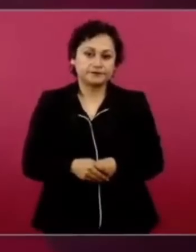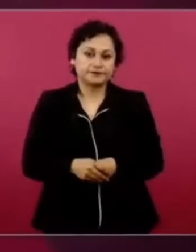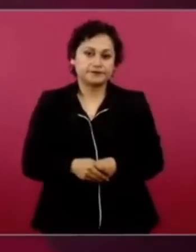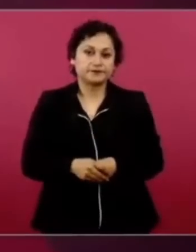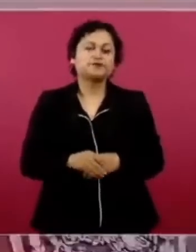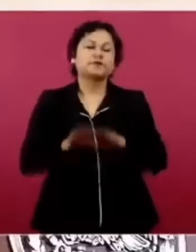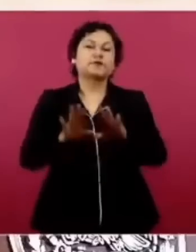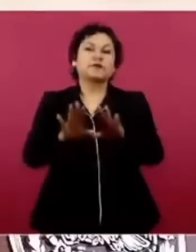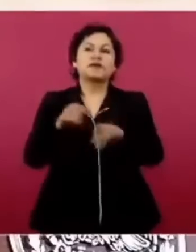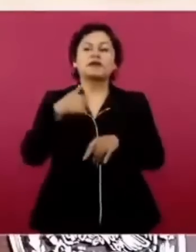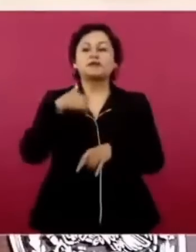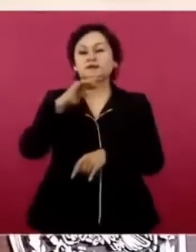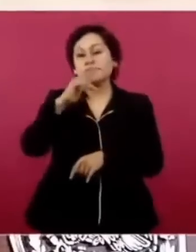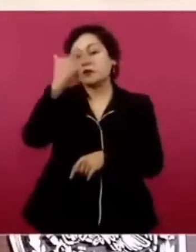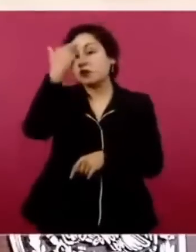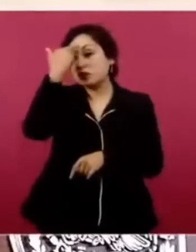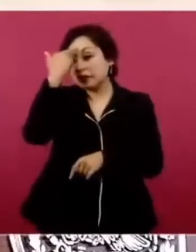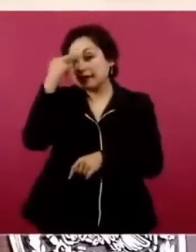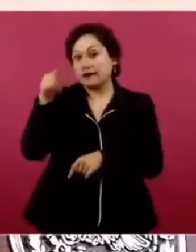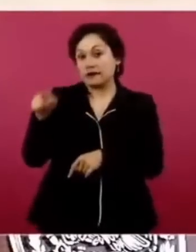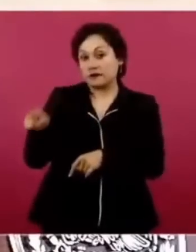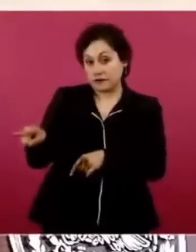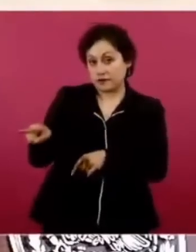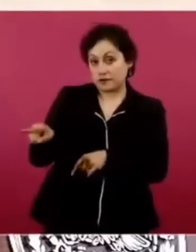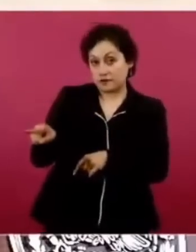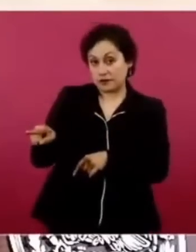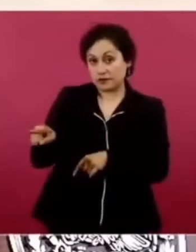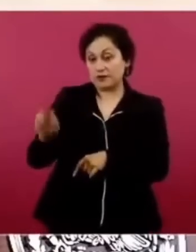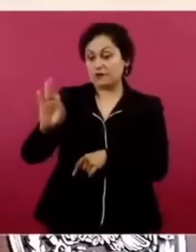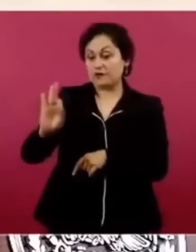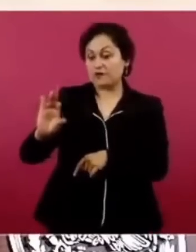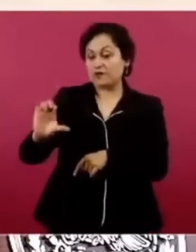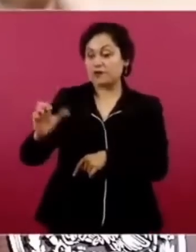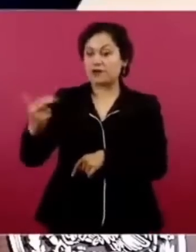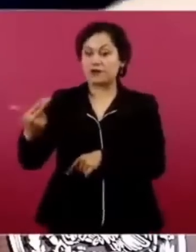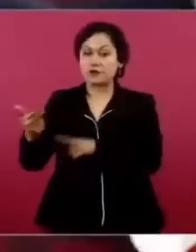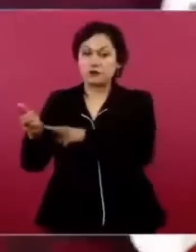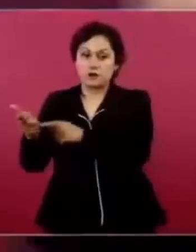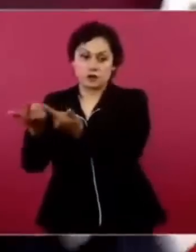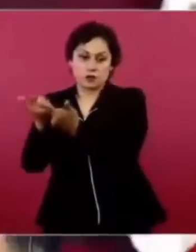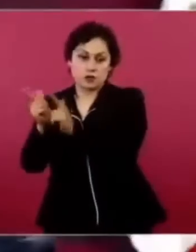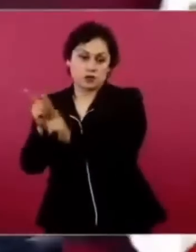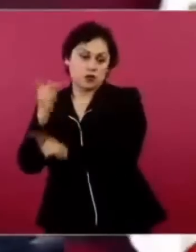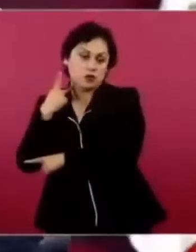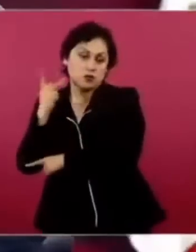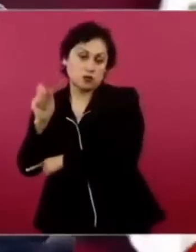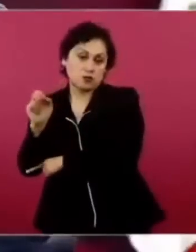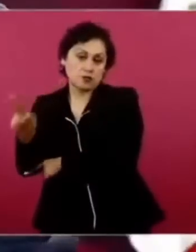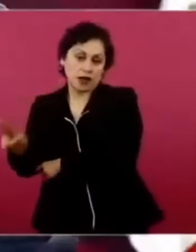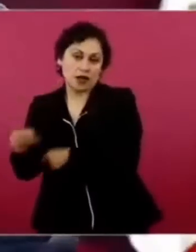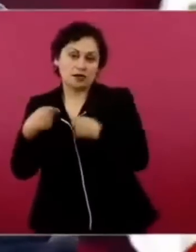Calderón era de un partido, del PAN y yo de otro partido,